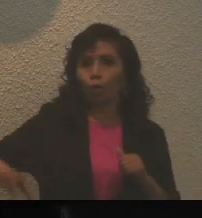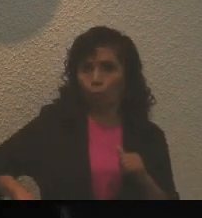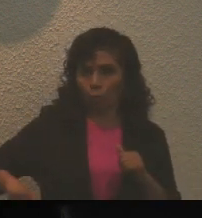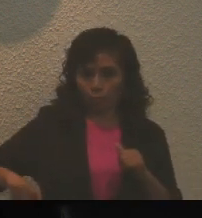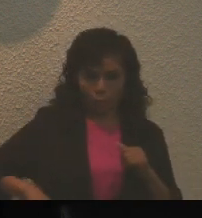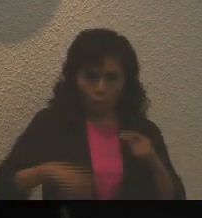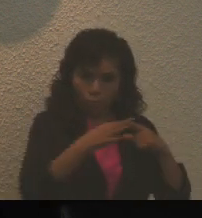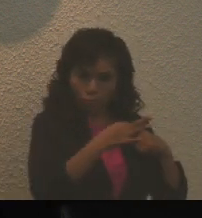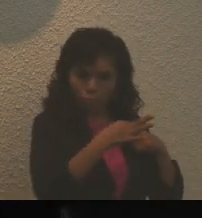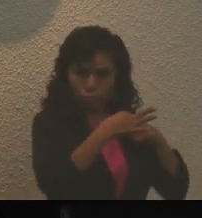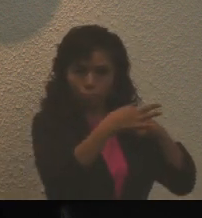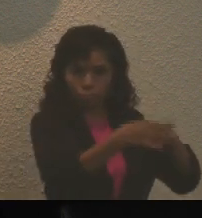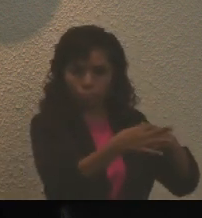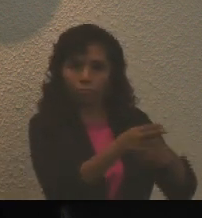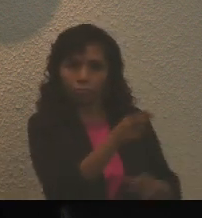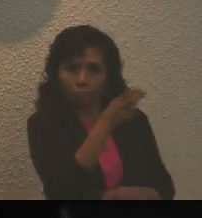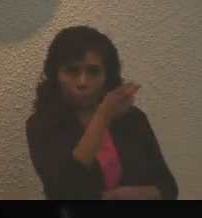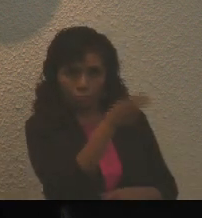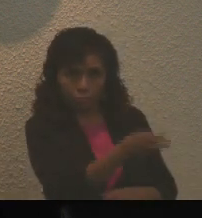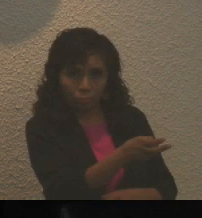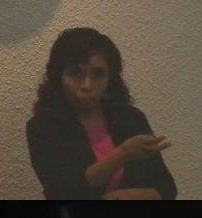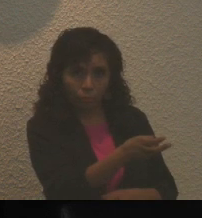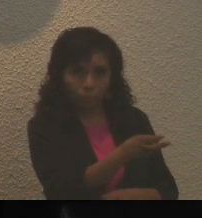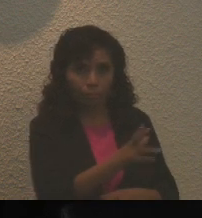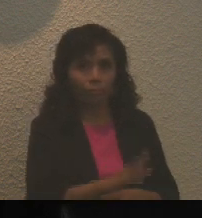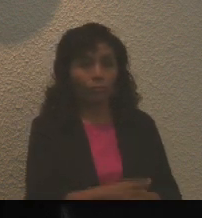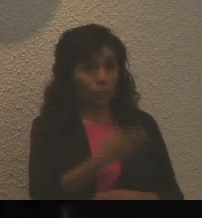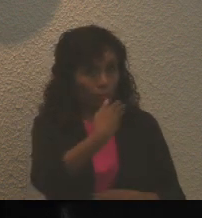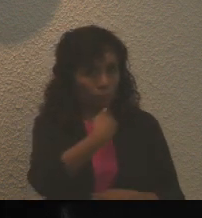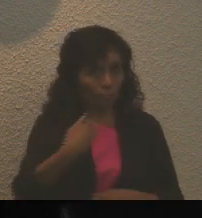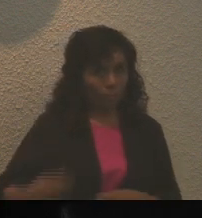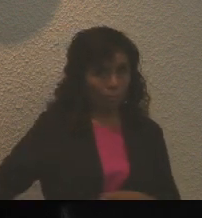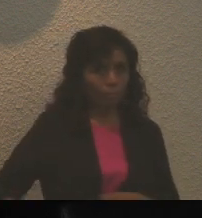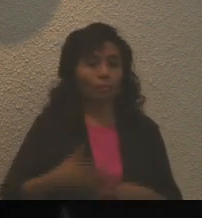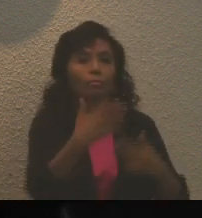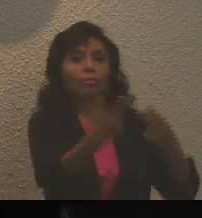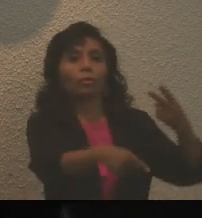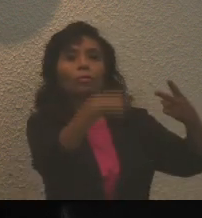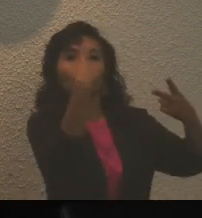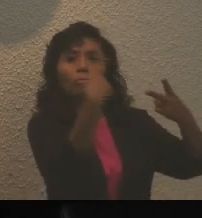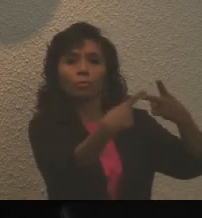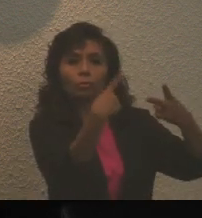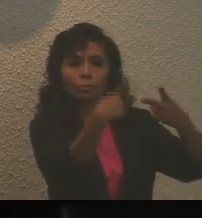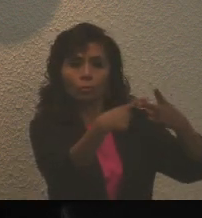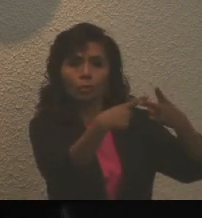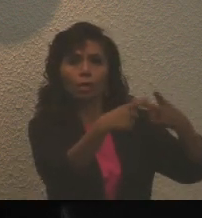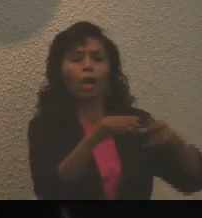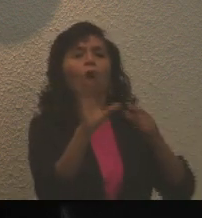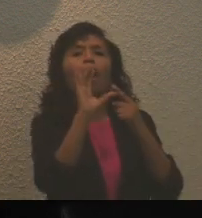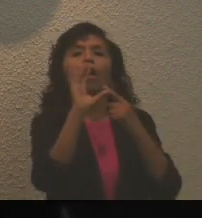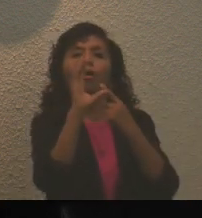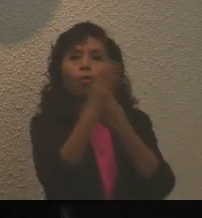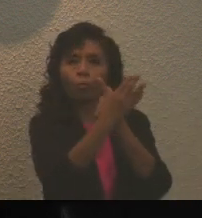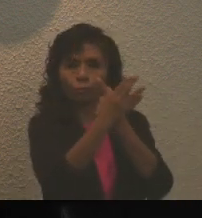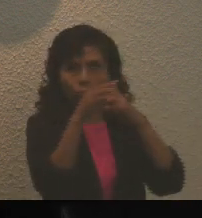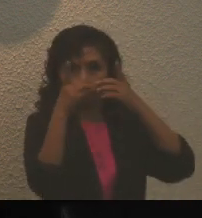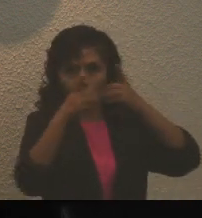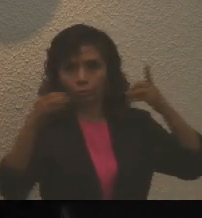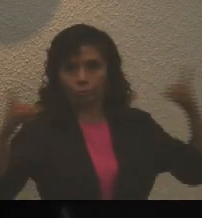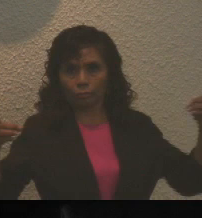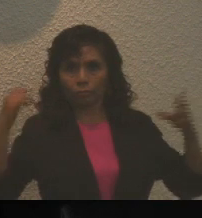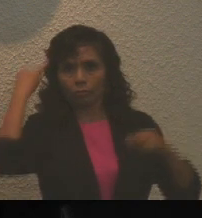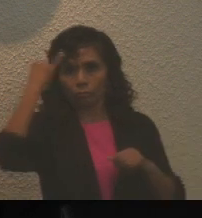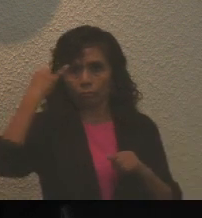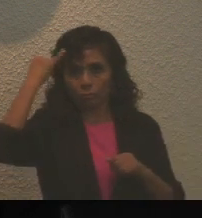representación del Poder Ejecutivo lo presidirá. Presidencias de la Comisión de Desarrollo Indígena